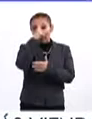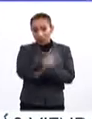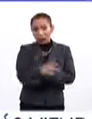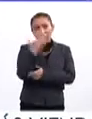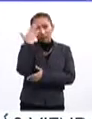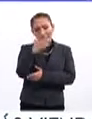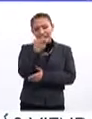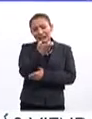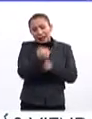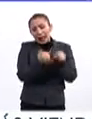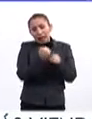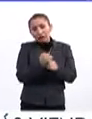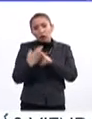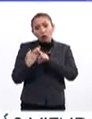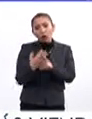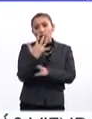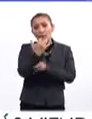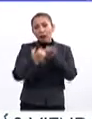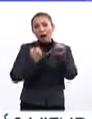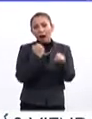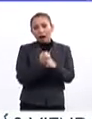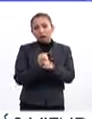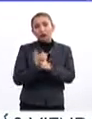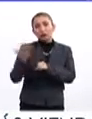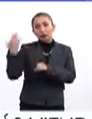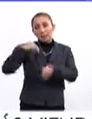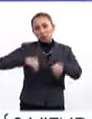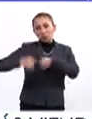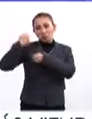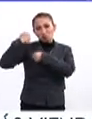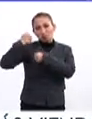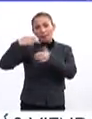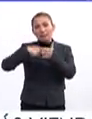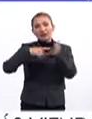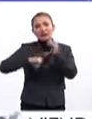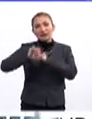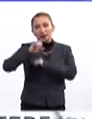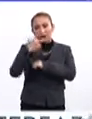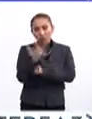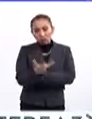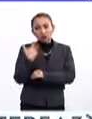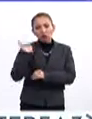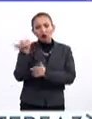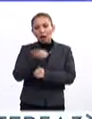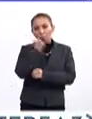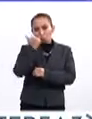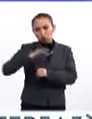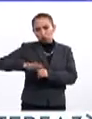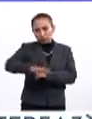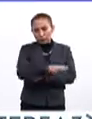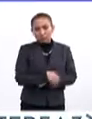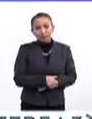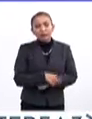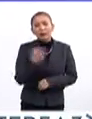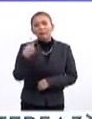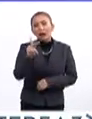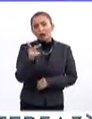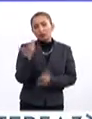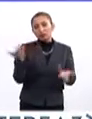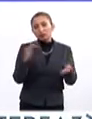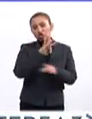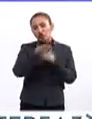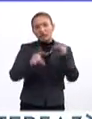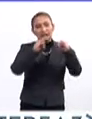bueno, como saben, este año se cumplieron 50 años desde el movimiento de 1968, del movimiento estudiantil. Sin embargo,